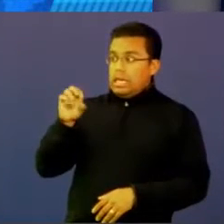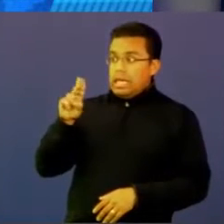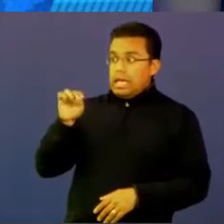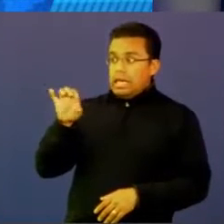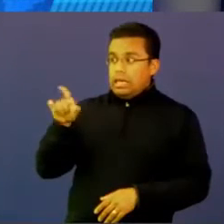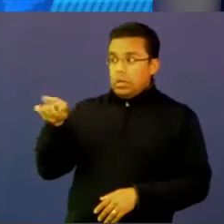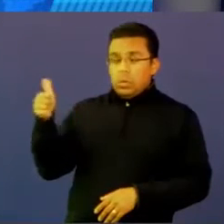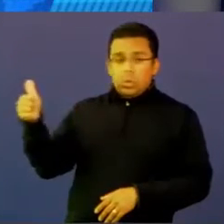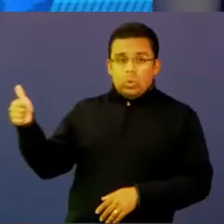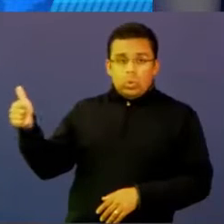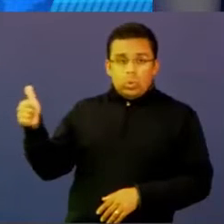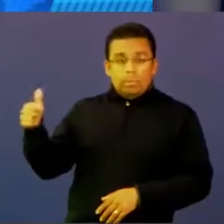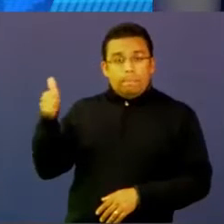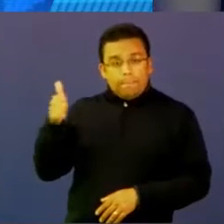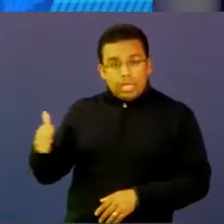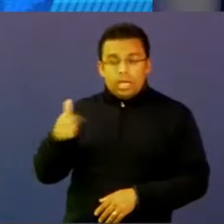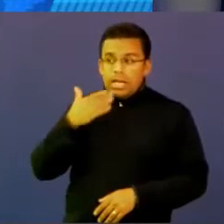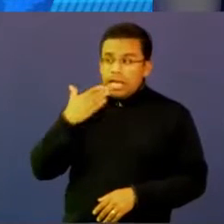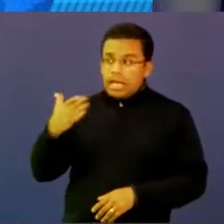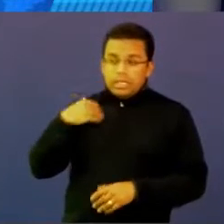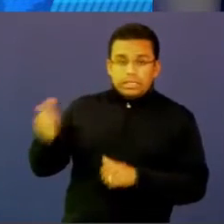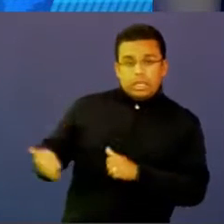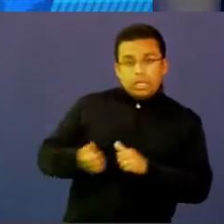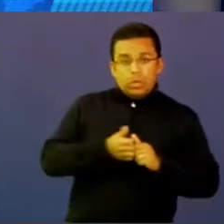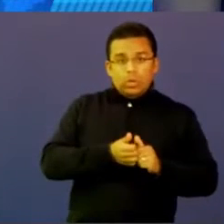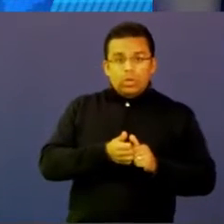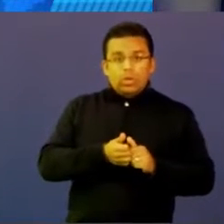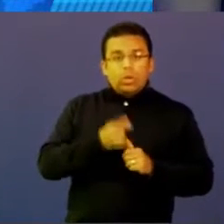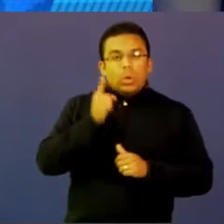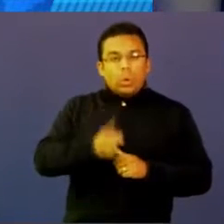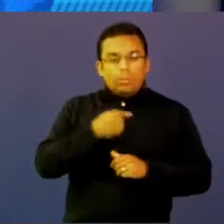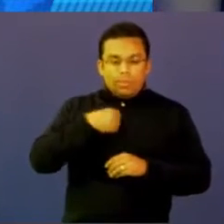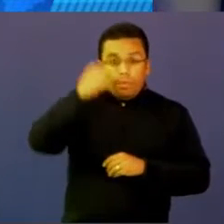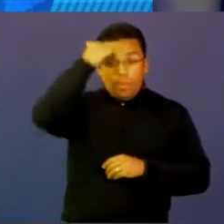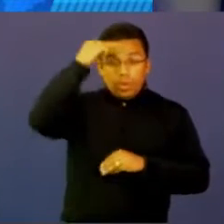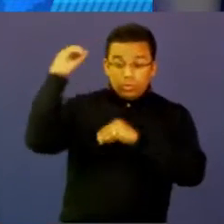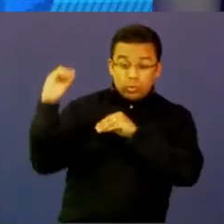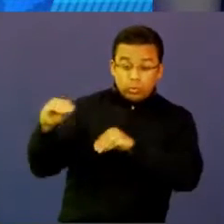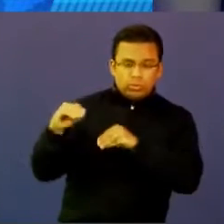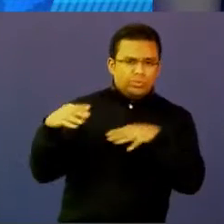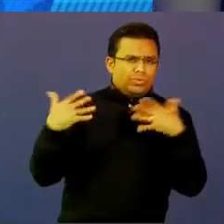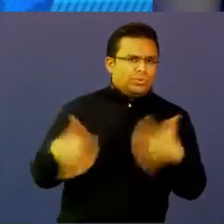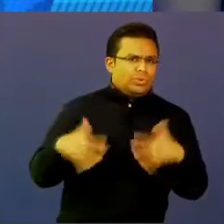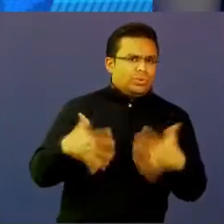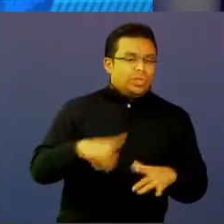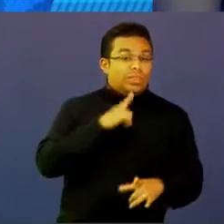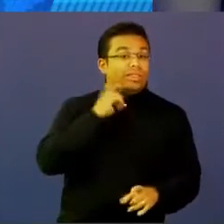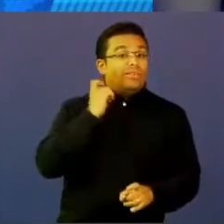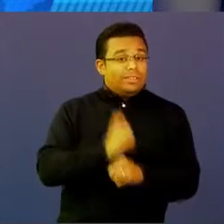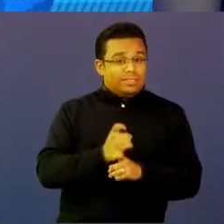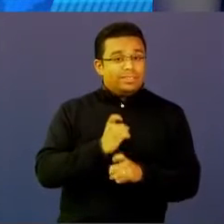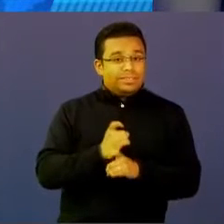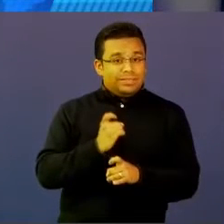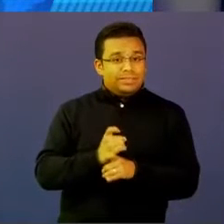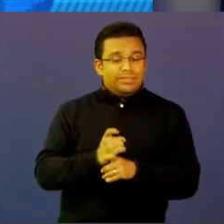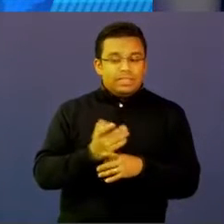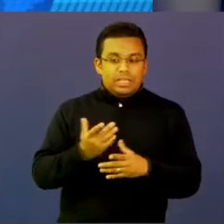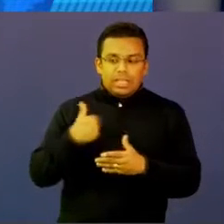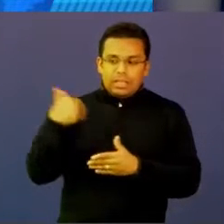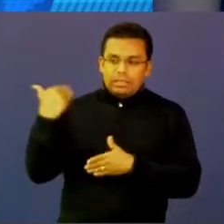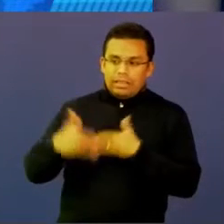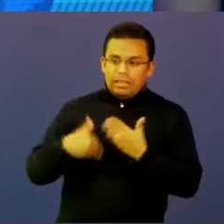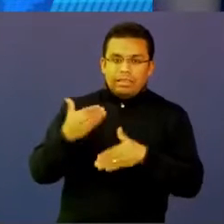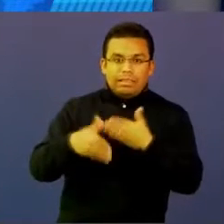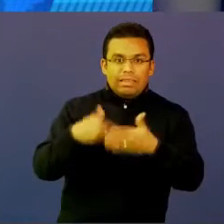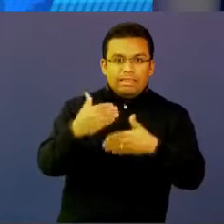acompañándonos, porque sé que la tarea de formar docentes es de las tareas más difíciles. En el recorrido que uno puede hacer,